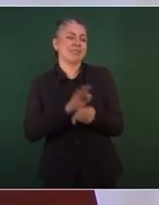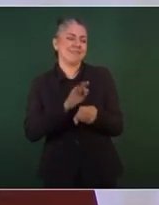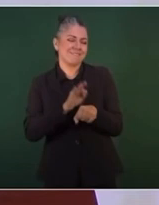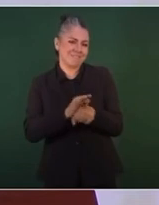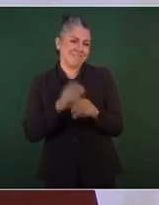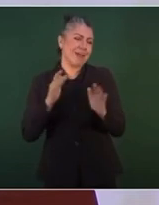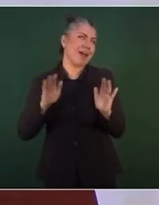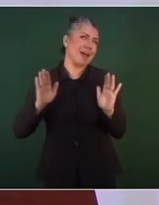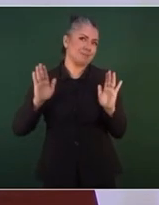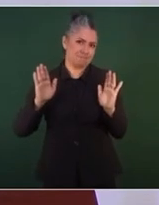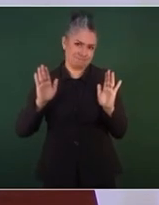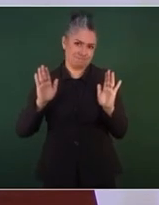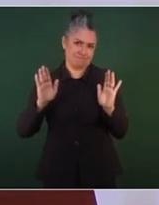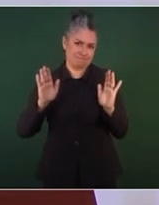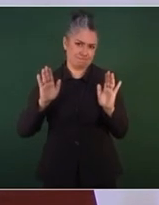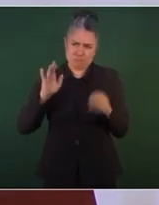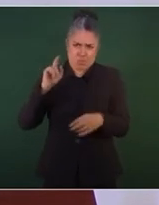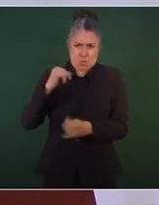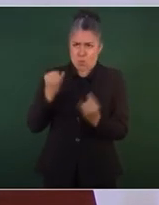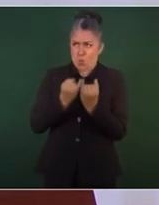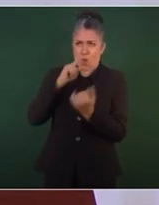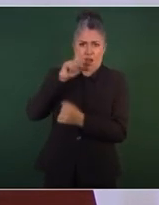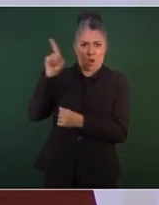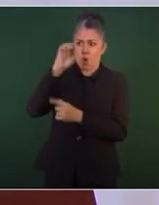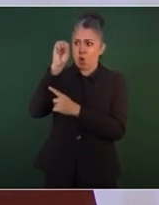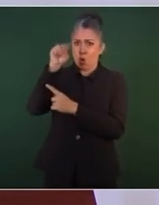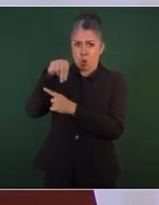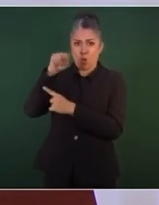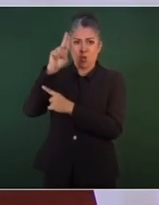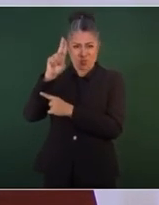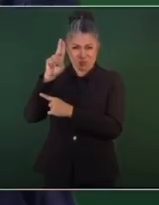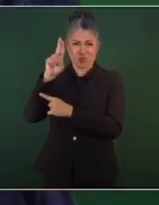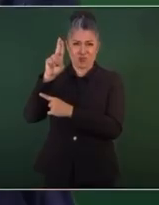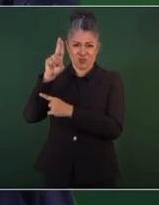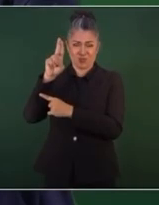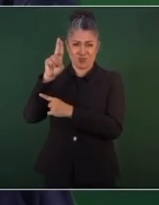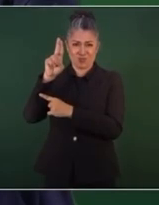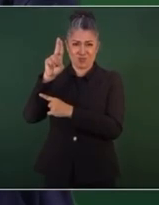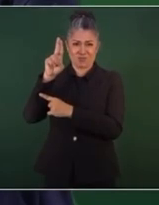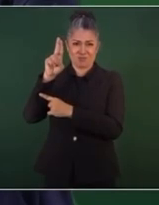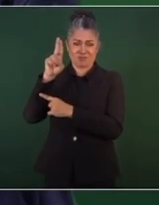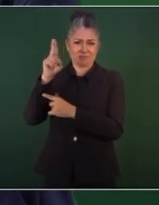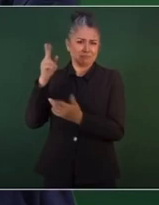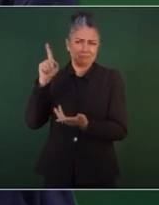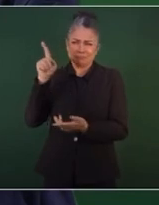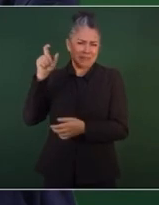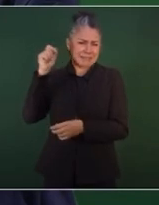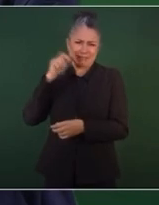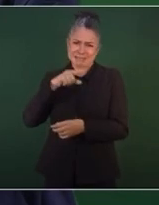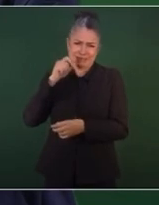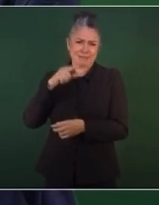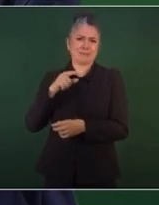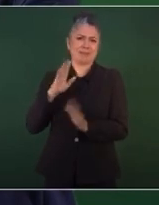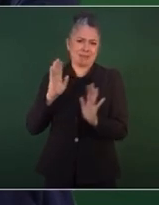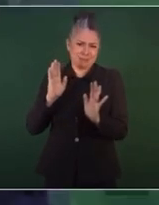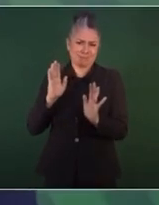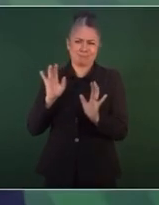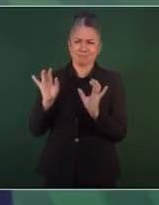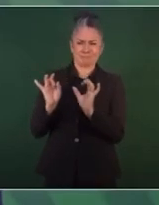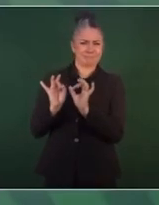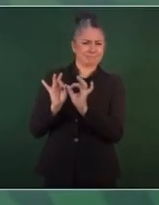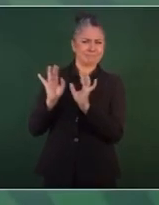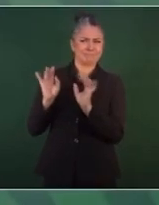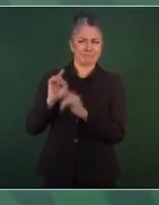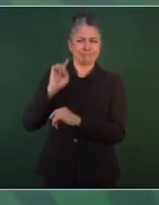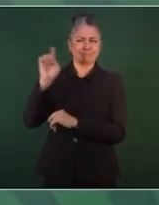ONU actúa de manera